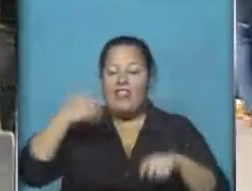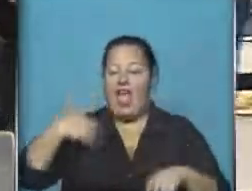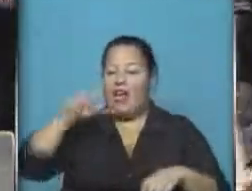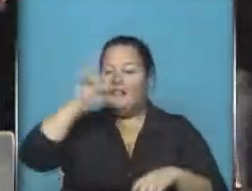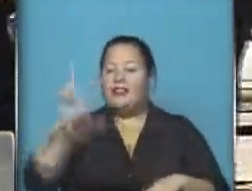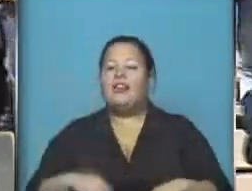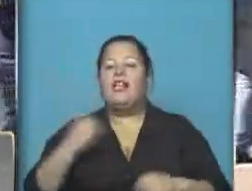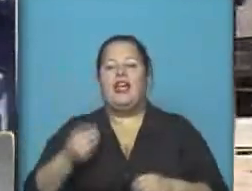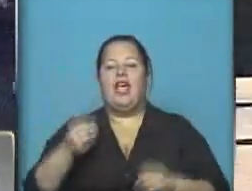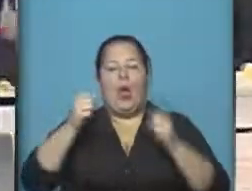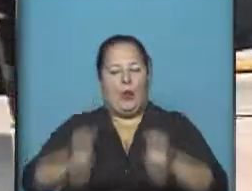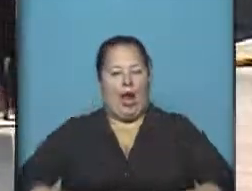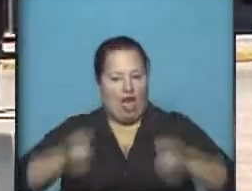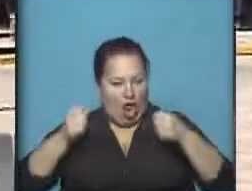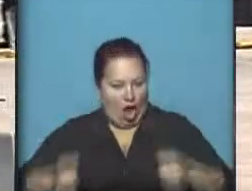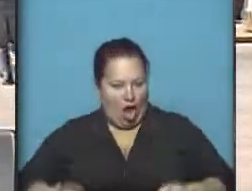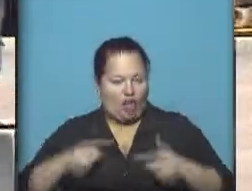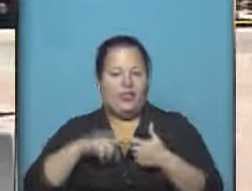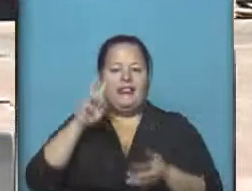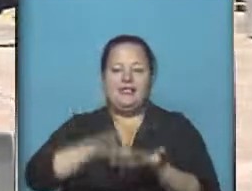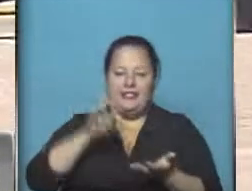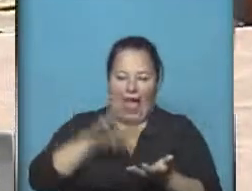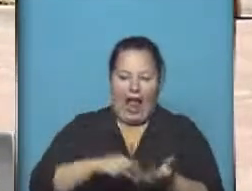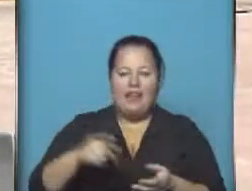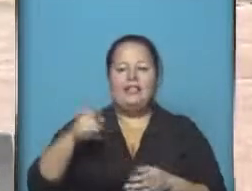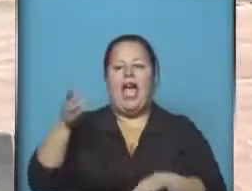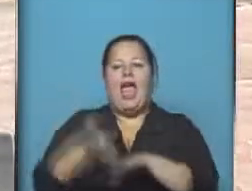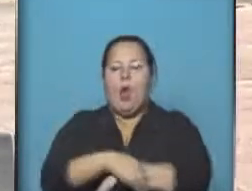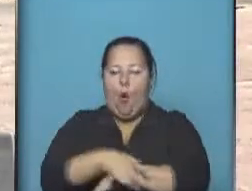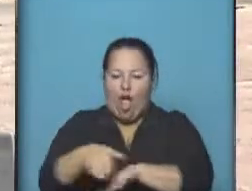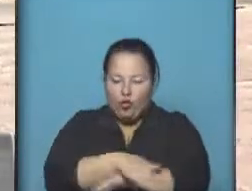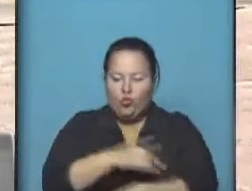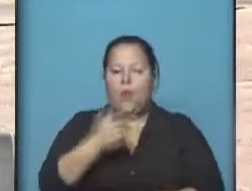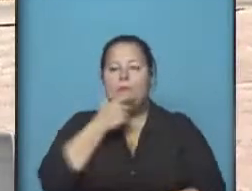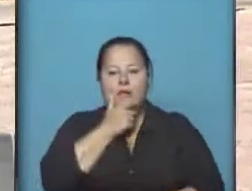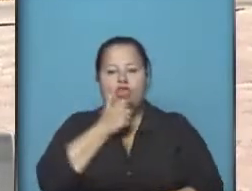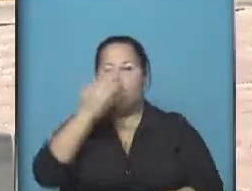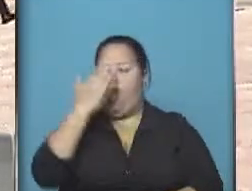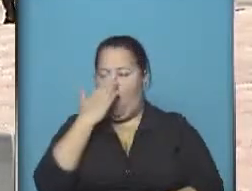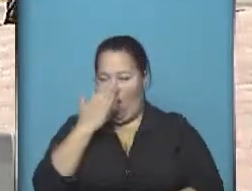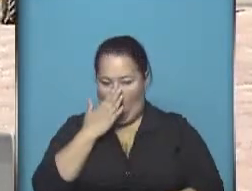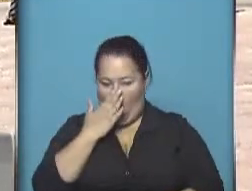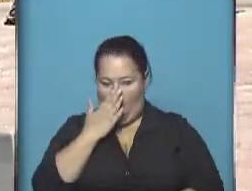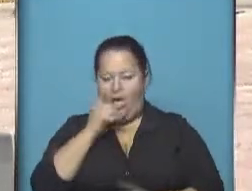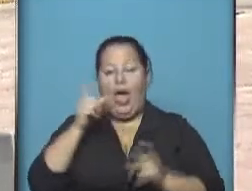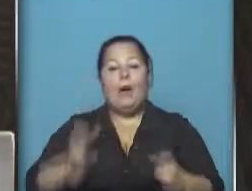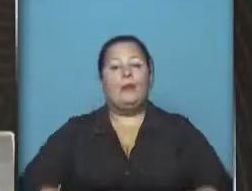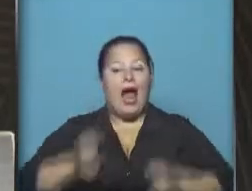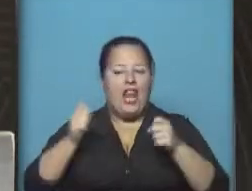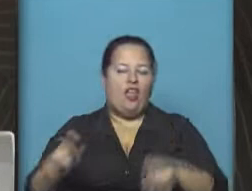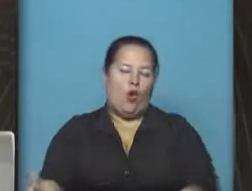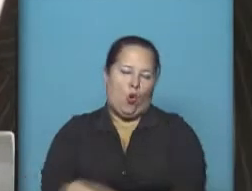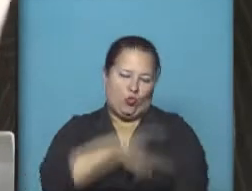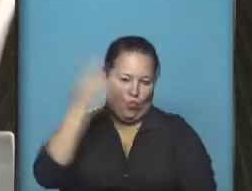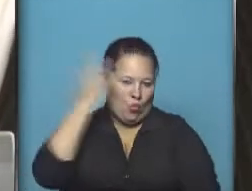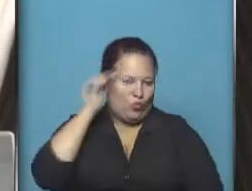fueron San Carlos de Bariloche, Salta, Puerto de Iguazú, Mendoza y Córdoba. Bariloche es el lugar tradicional